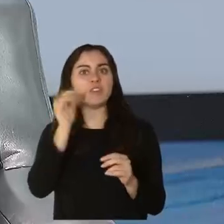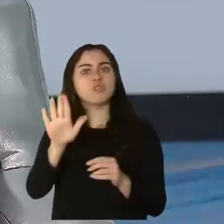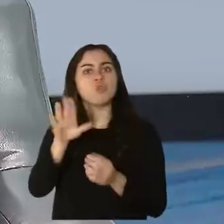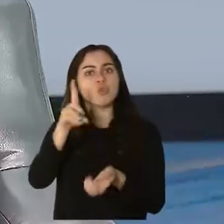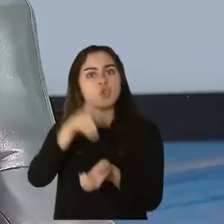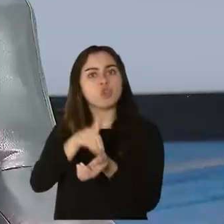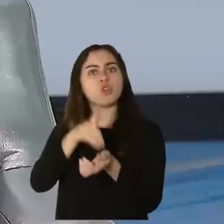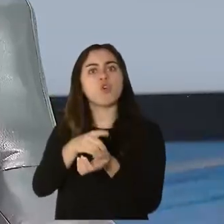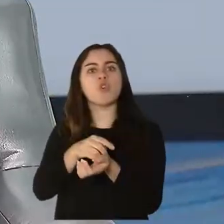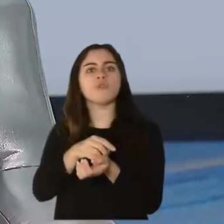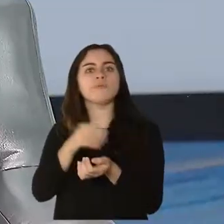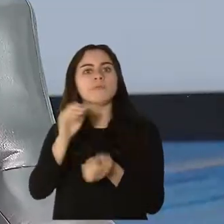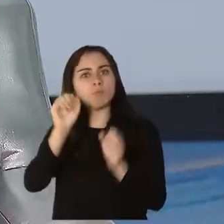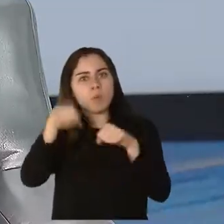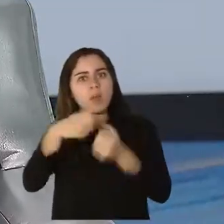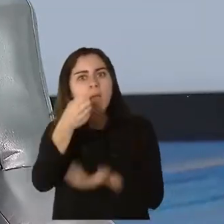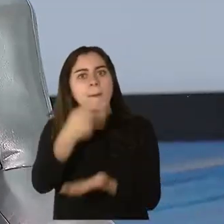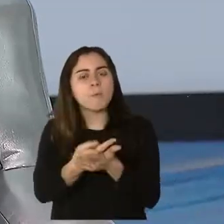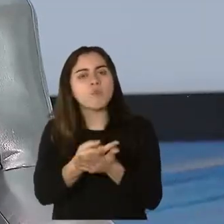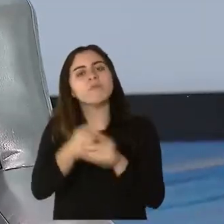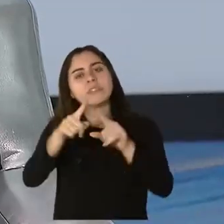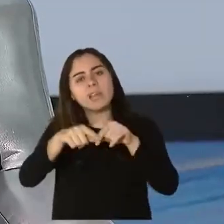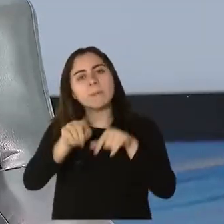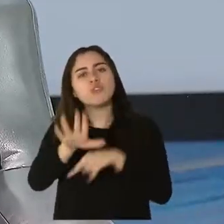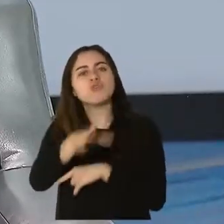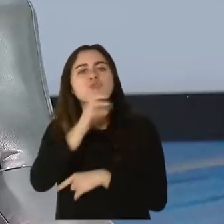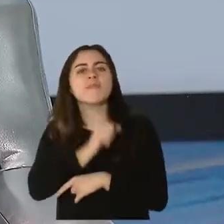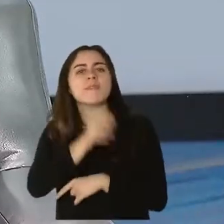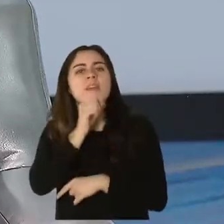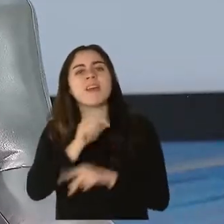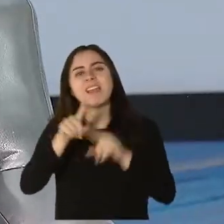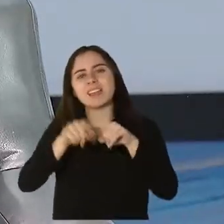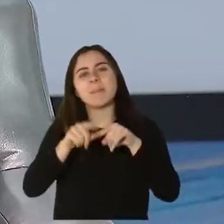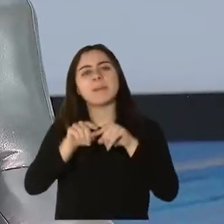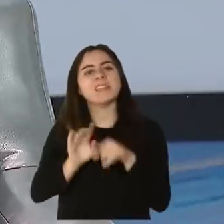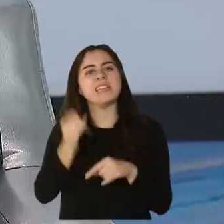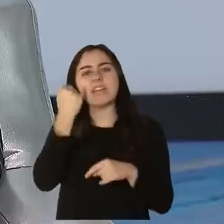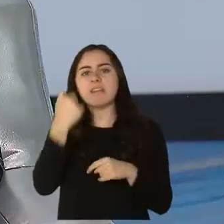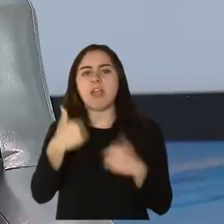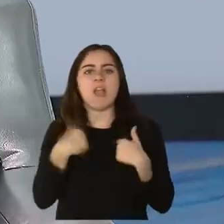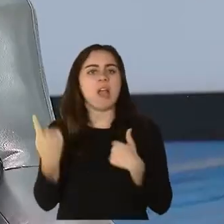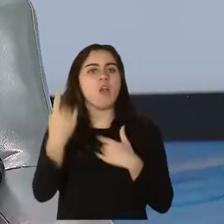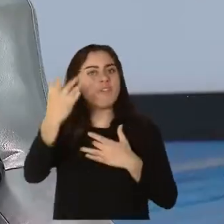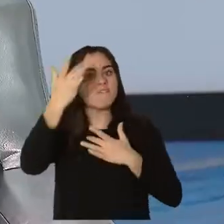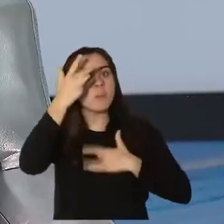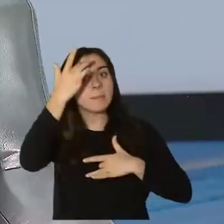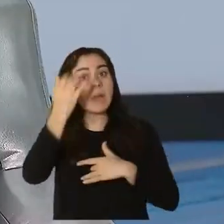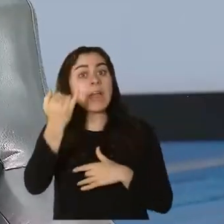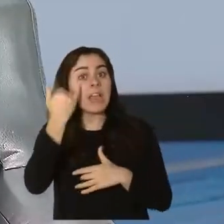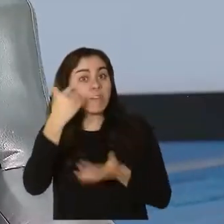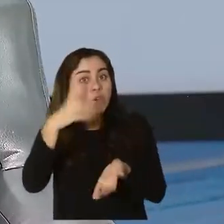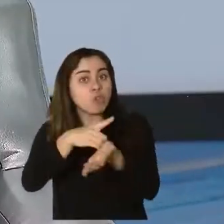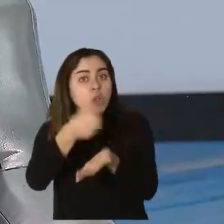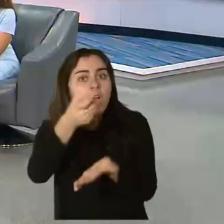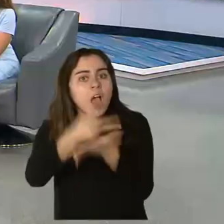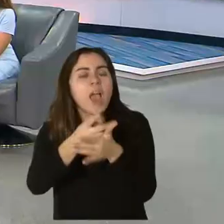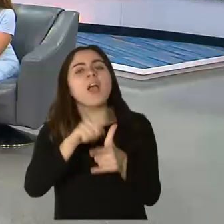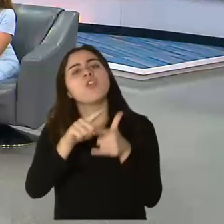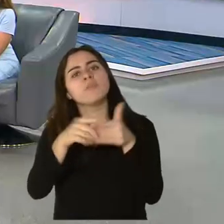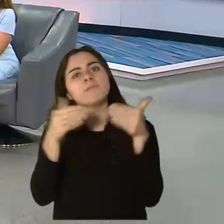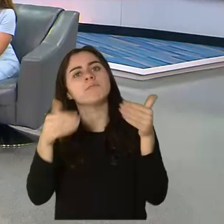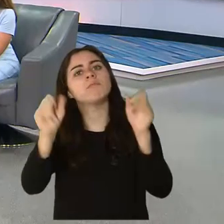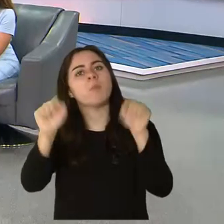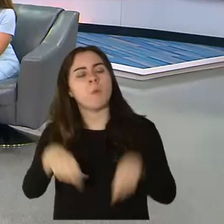su edad o su condición médica tengan la oportunidad de ser vacunados. En estos momentos, esa cantidad de